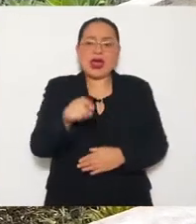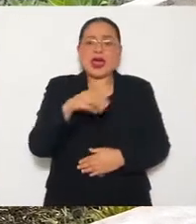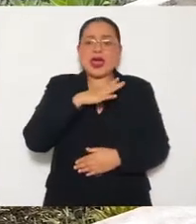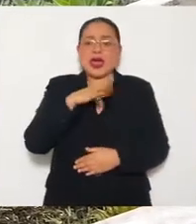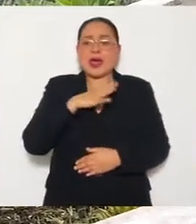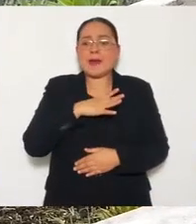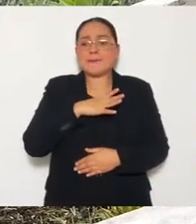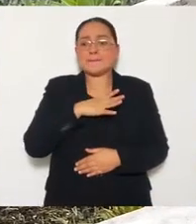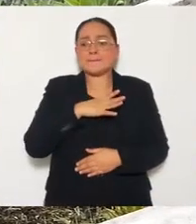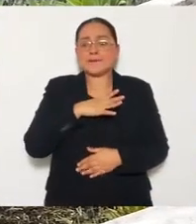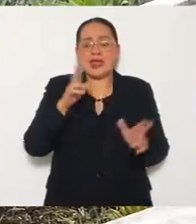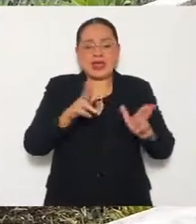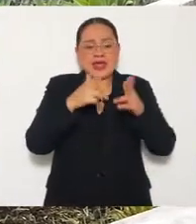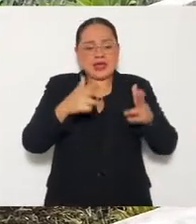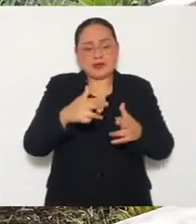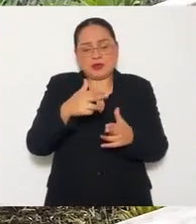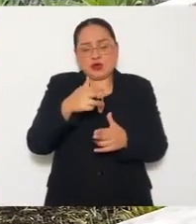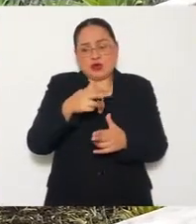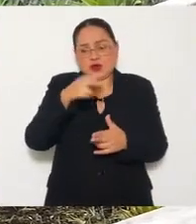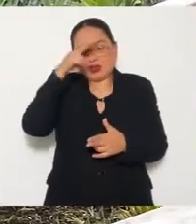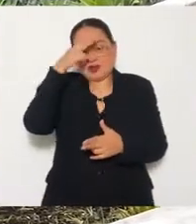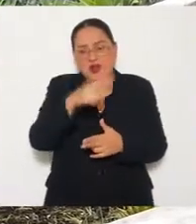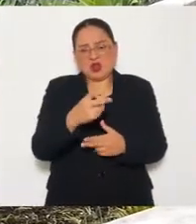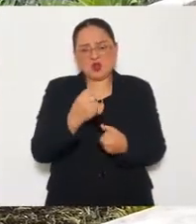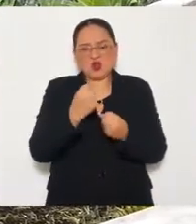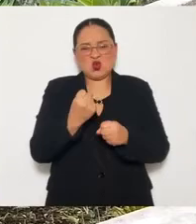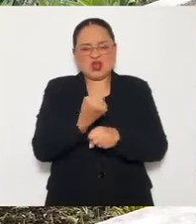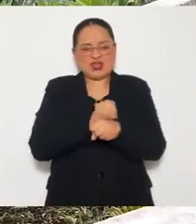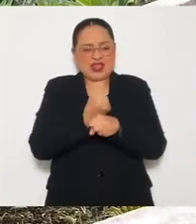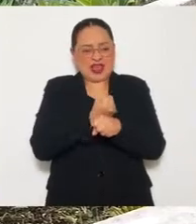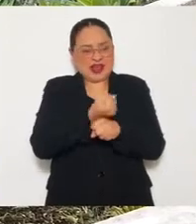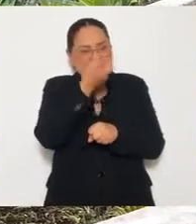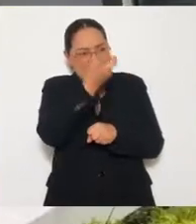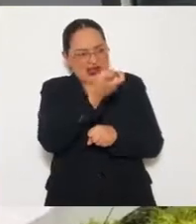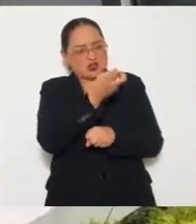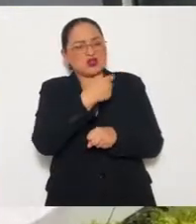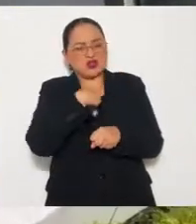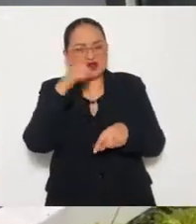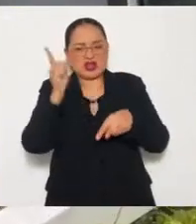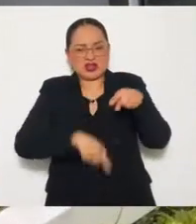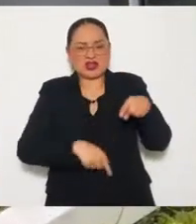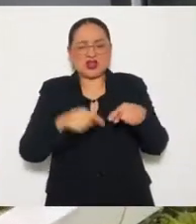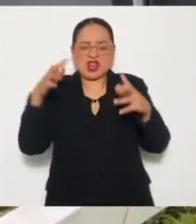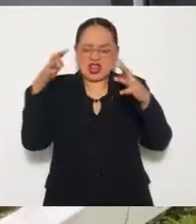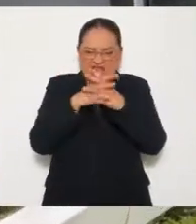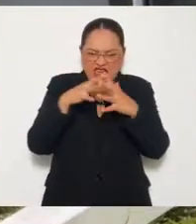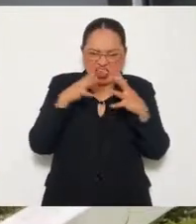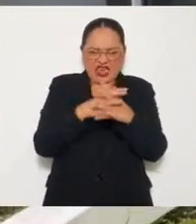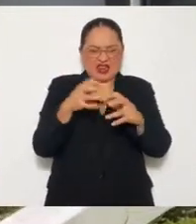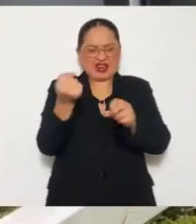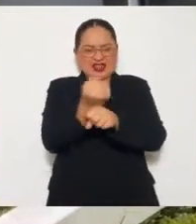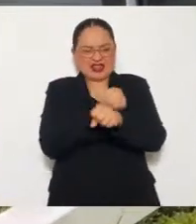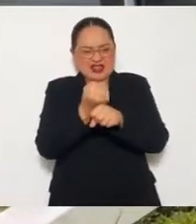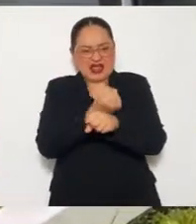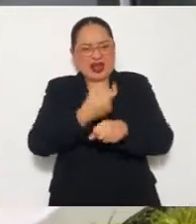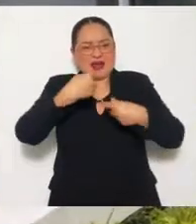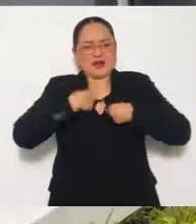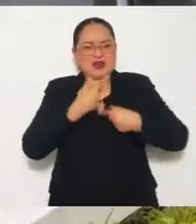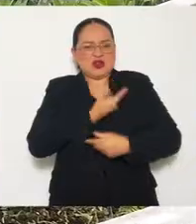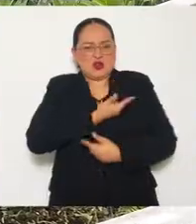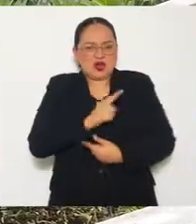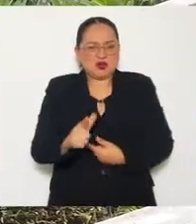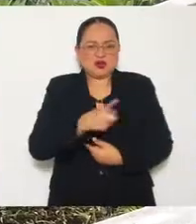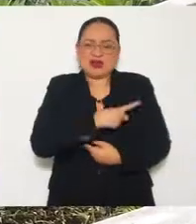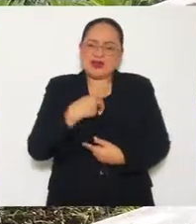nacional violento que tenemos los mexicanos. Sanguinoliente y violento. Eso de que la guerra y de que la sangre no me